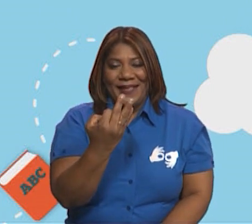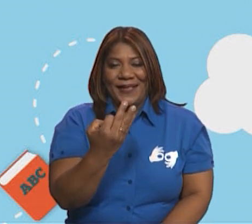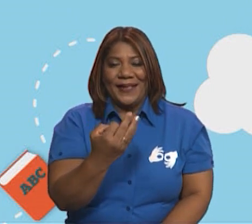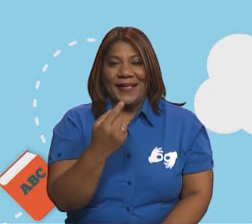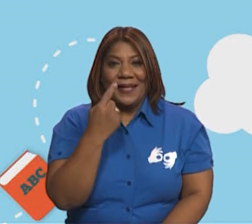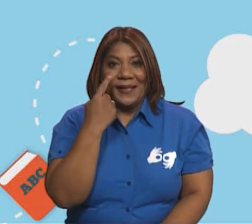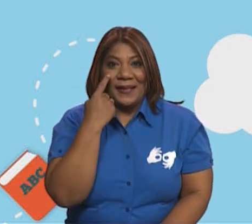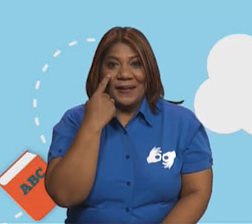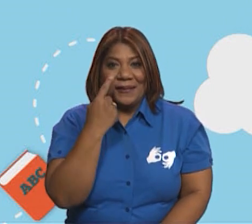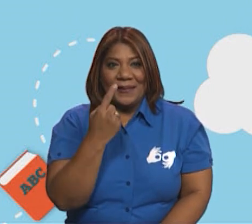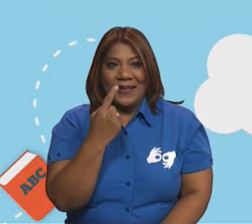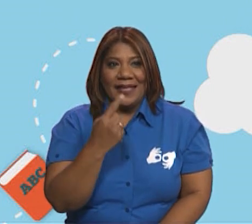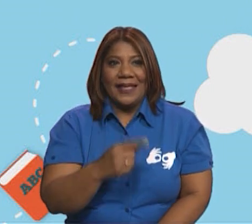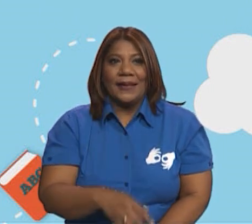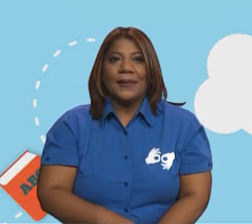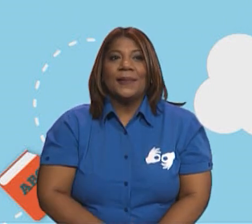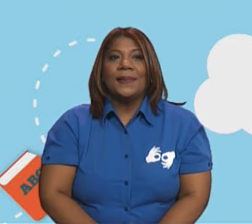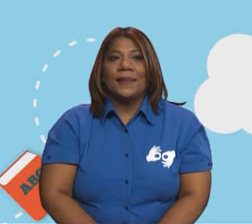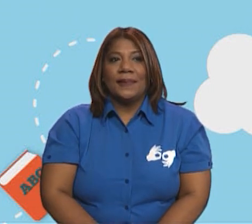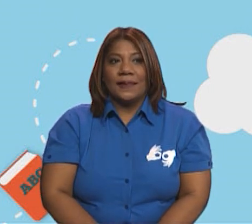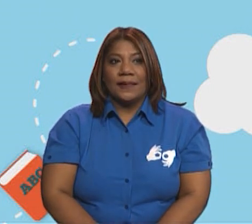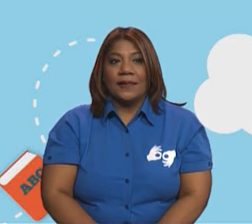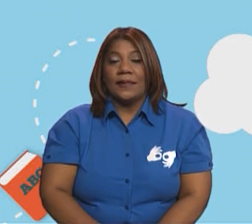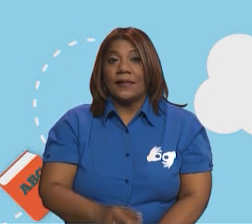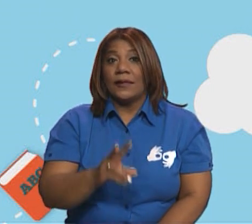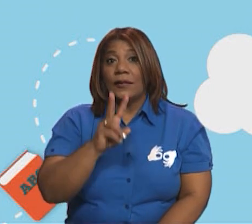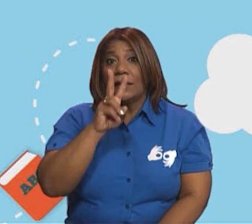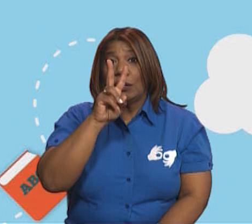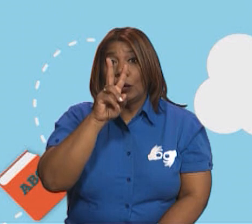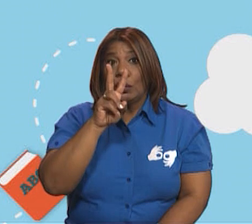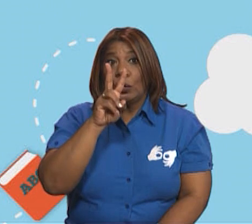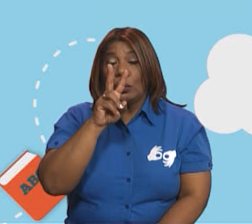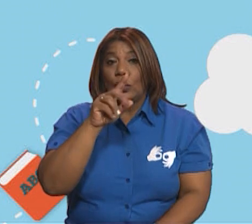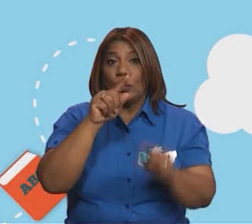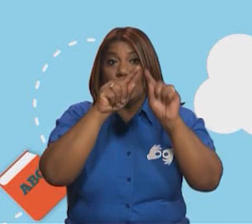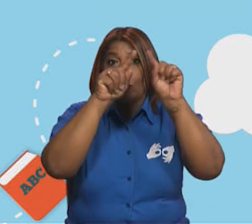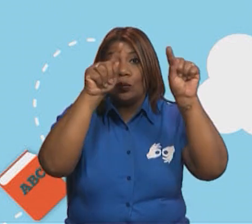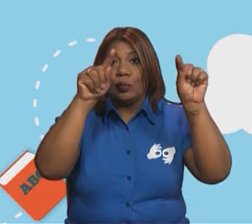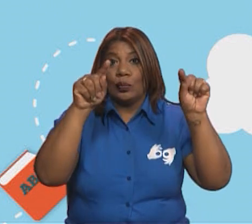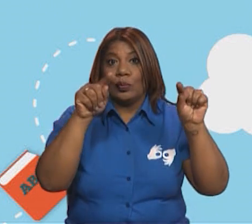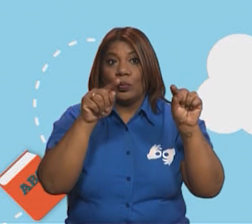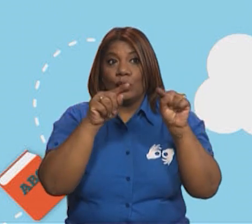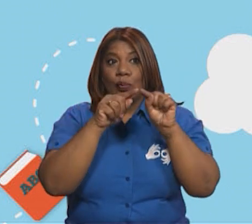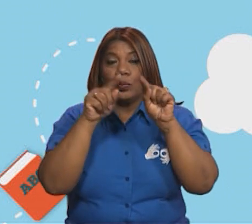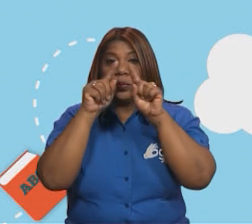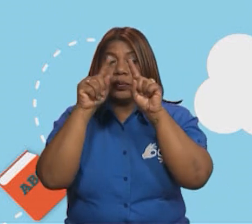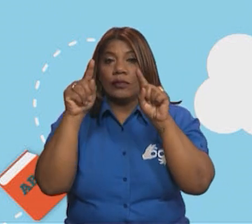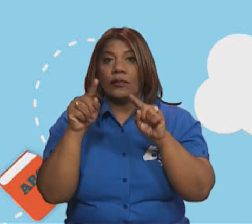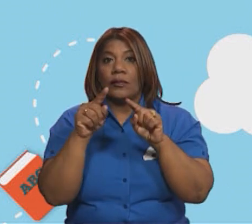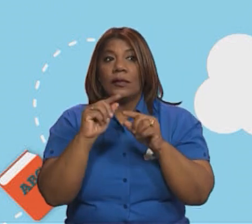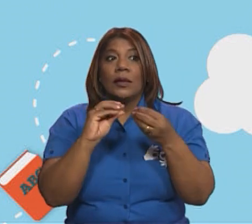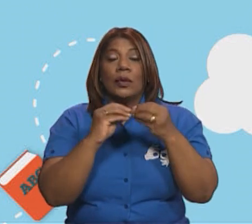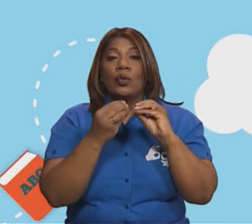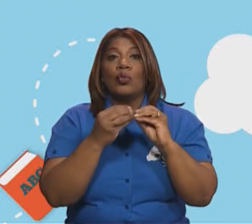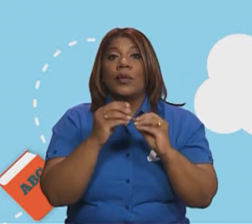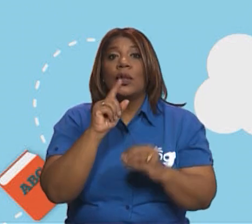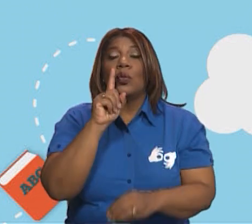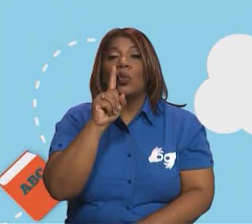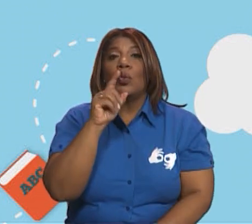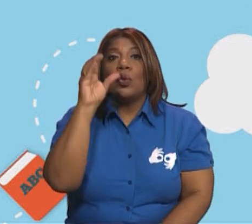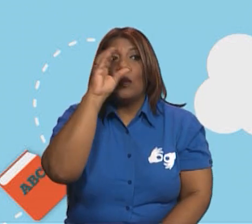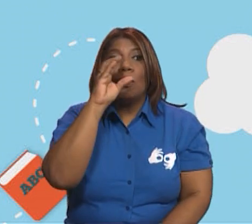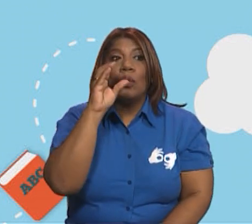consignas y aquí vemos dos figuras en el primer recuadro verde y debemos encontrar esa que tiene